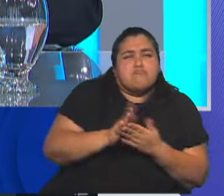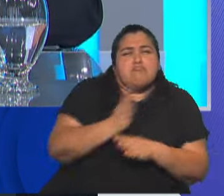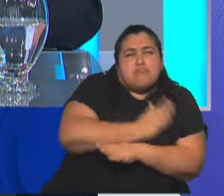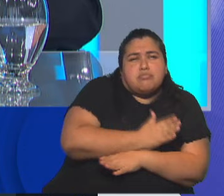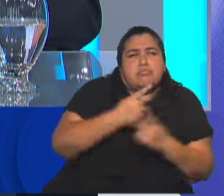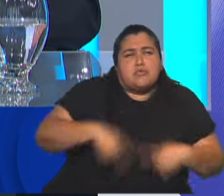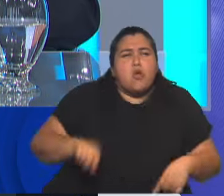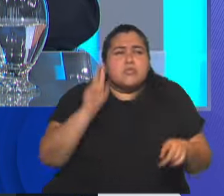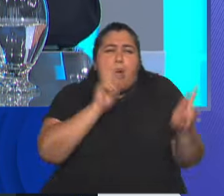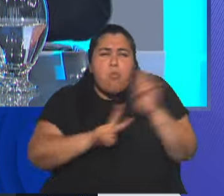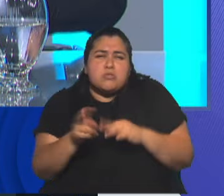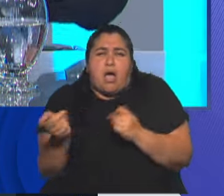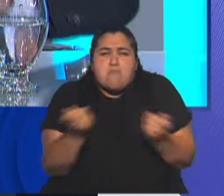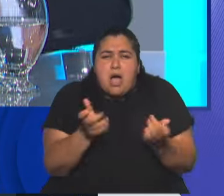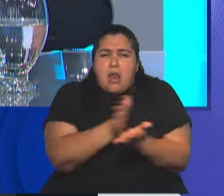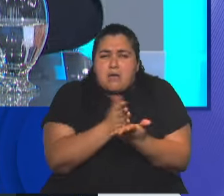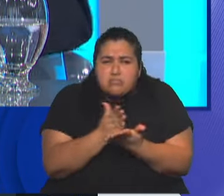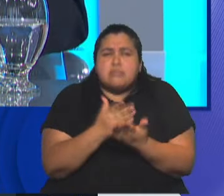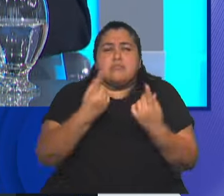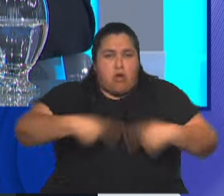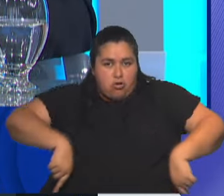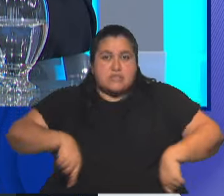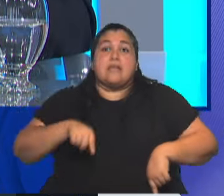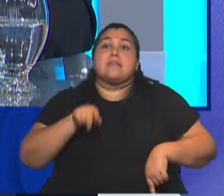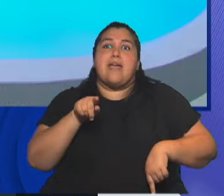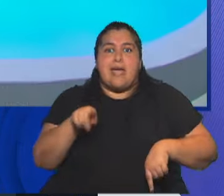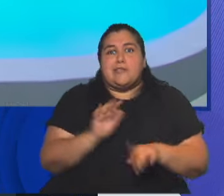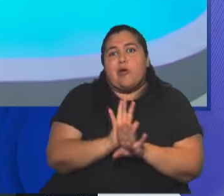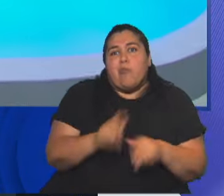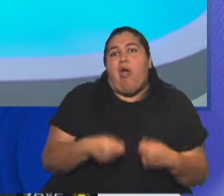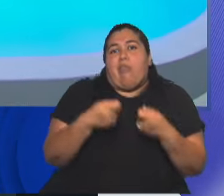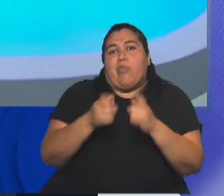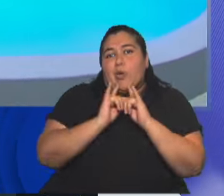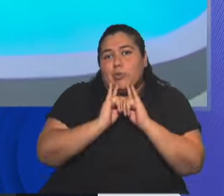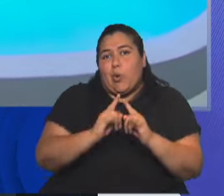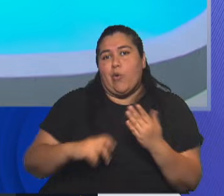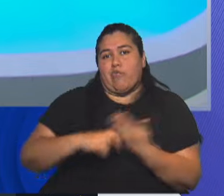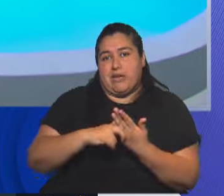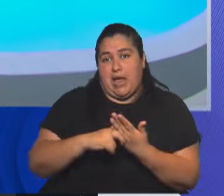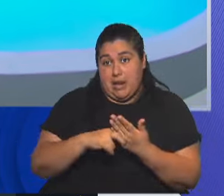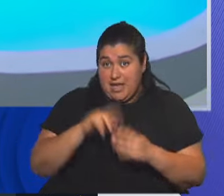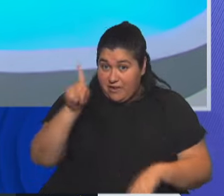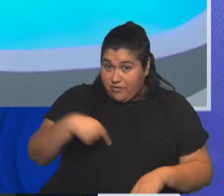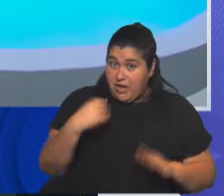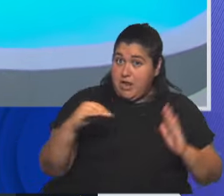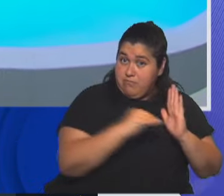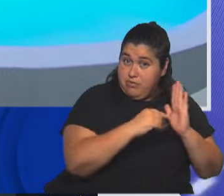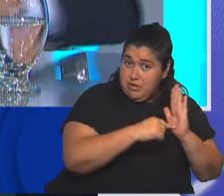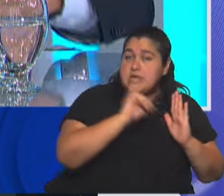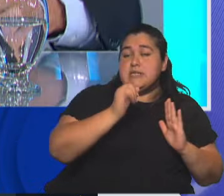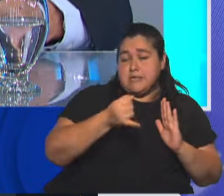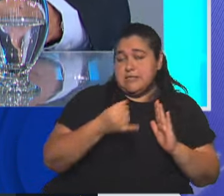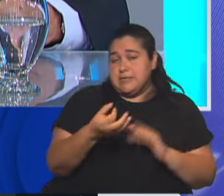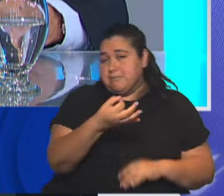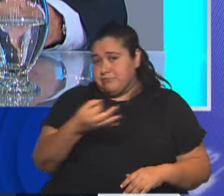reparación, conciliación, probation, etc. ¿Eso es lo que le va dar un poco la celeridad a todo el proceso? Saca muchísimas causas sin sentido.